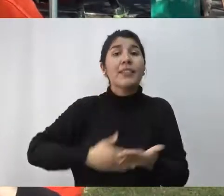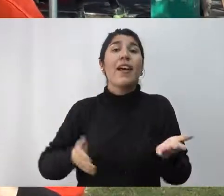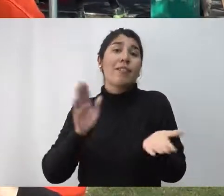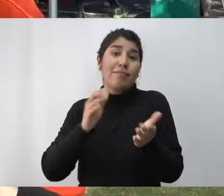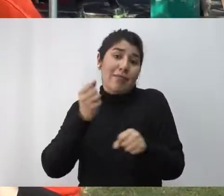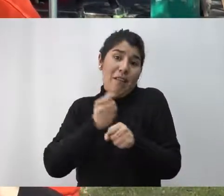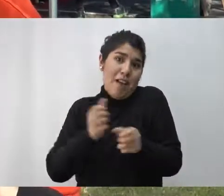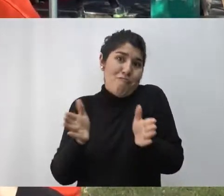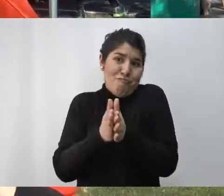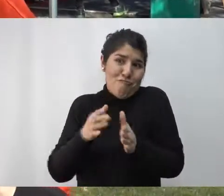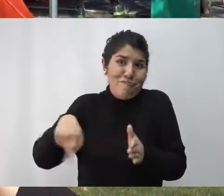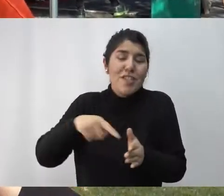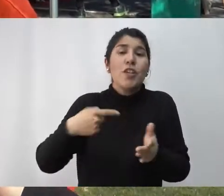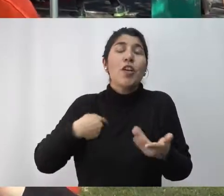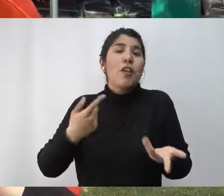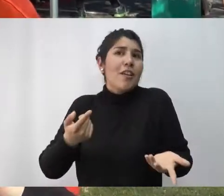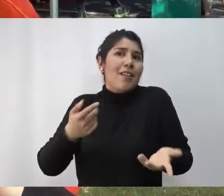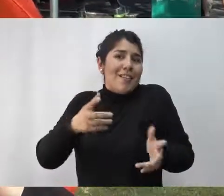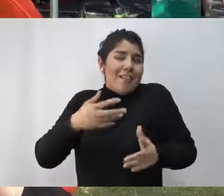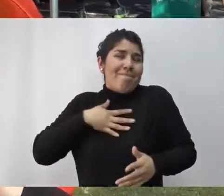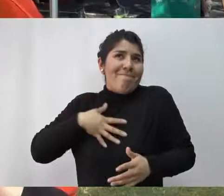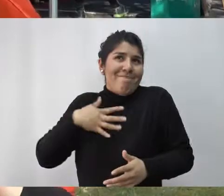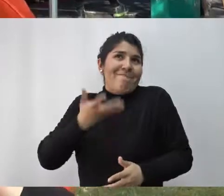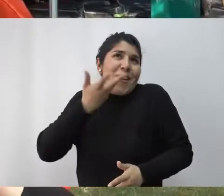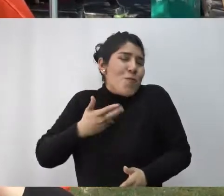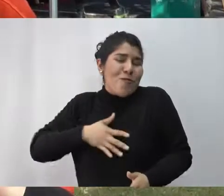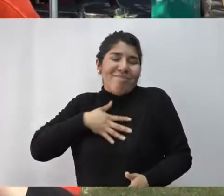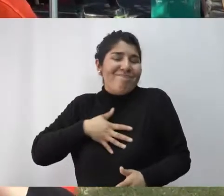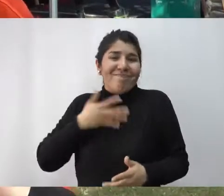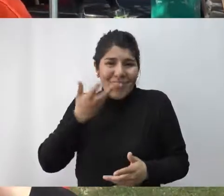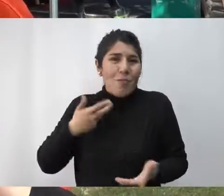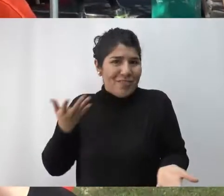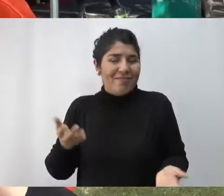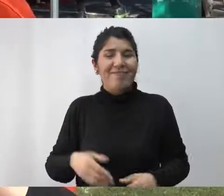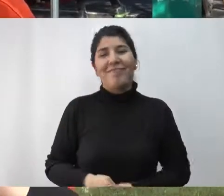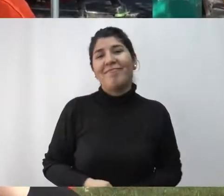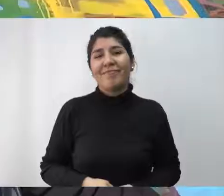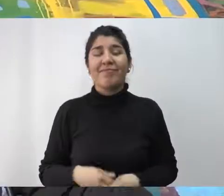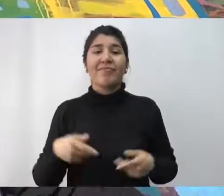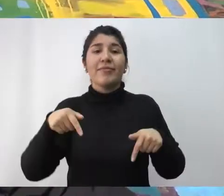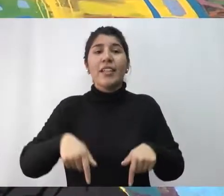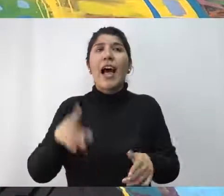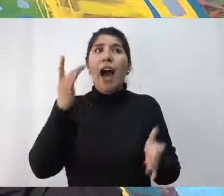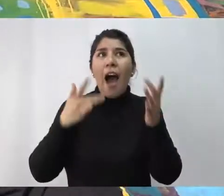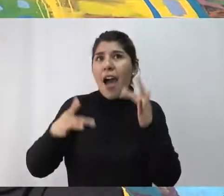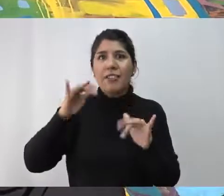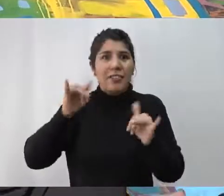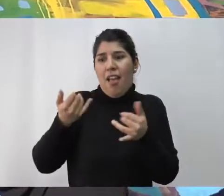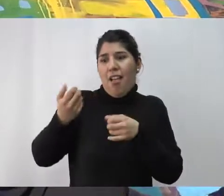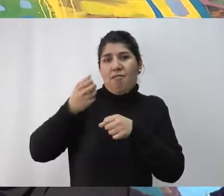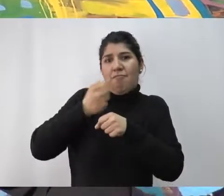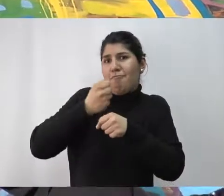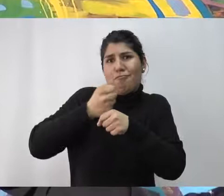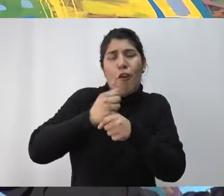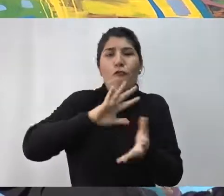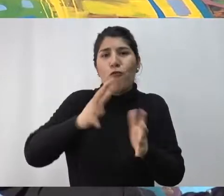discapacidad, trabajar con ellos y me inspiró esto porque a mí me sale, me gusta, me gusta hacerlo. Nosotros el arte lo vimos